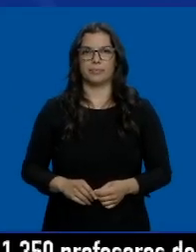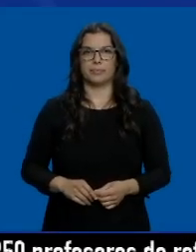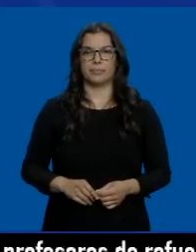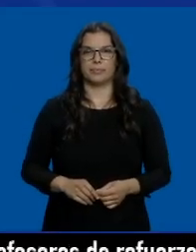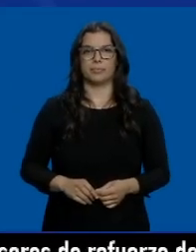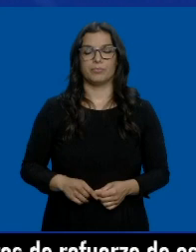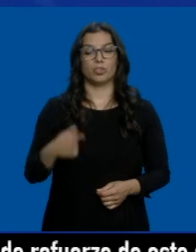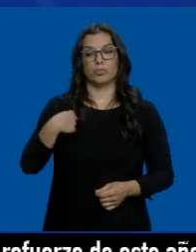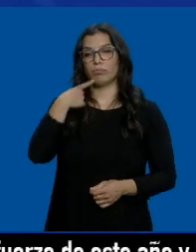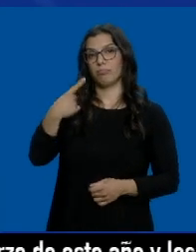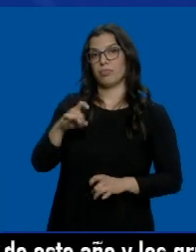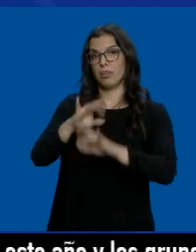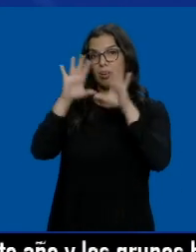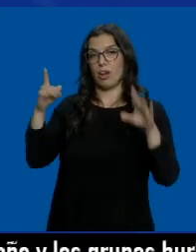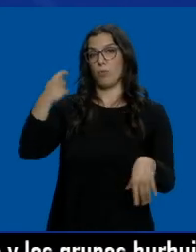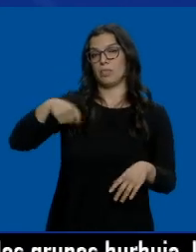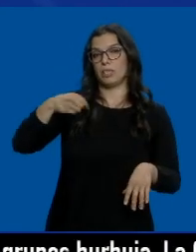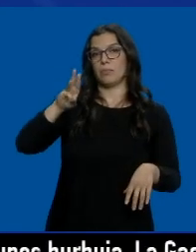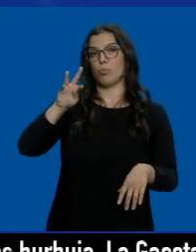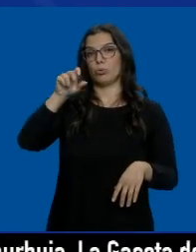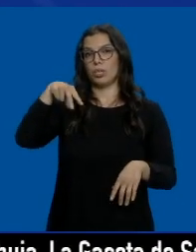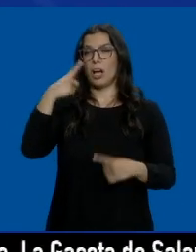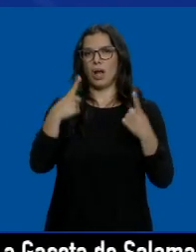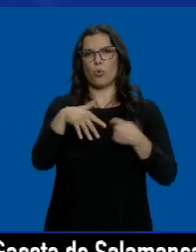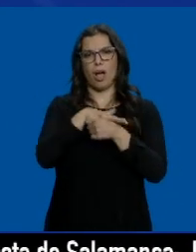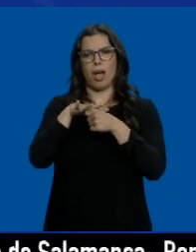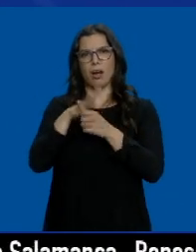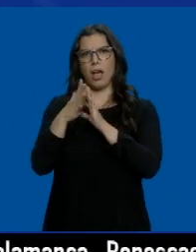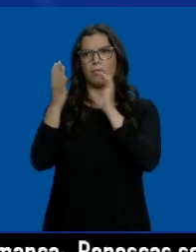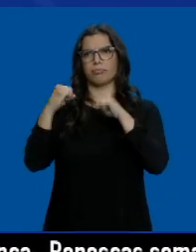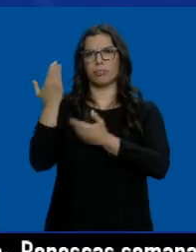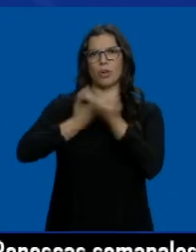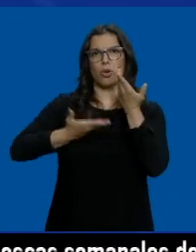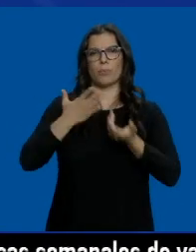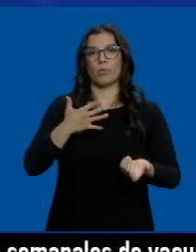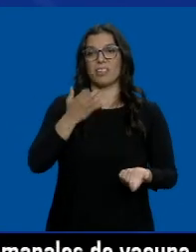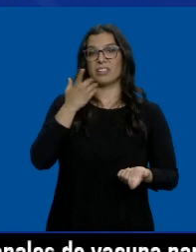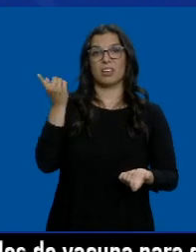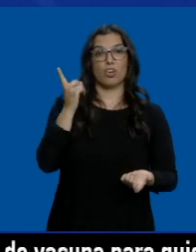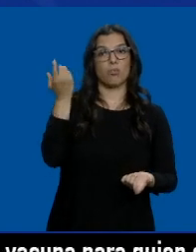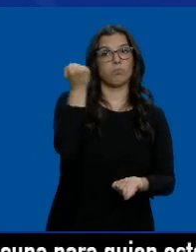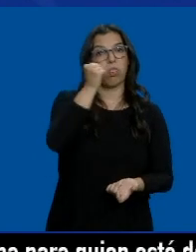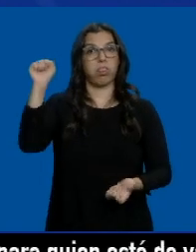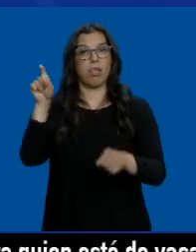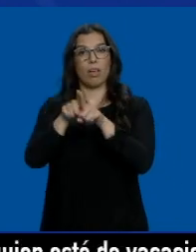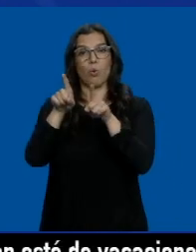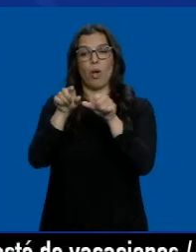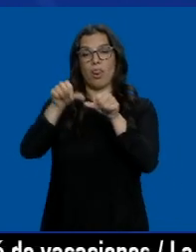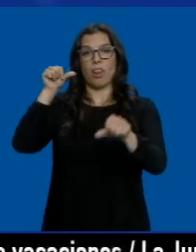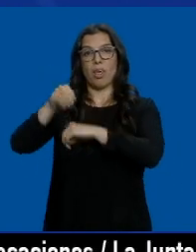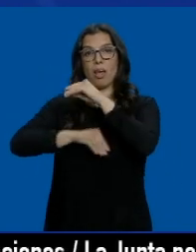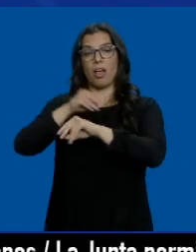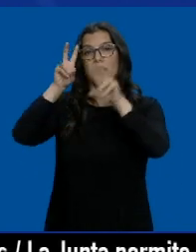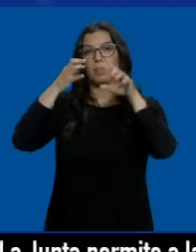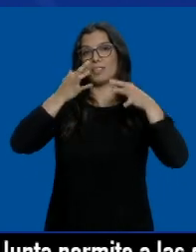Le dejaré claro al presidente Putin que hay áreas en las que podemos cooperar. Y si elige no cooperar y actúa como lo hizo en el pasado en relación con la ciberseguridad y